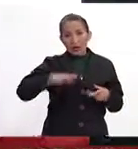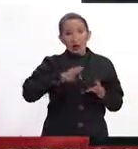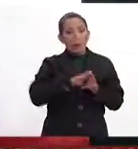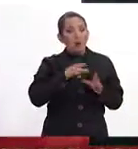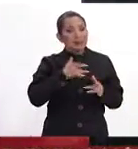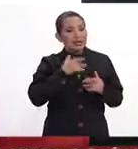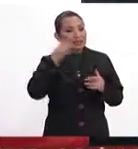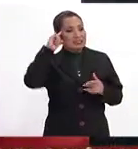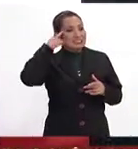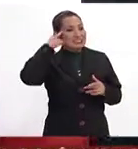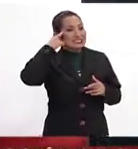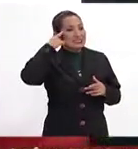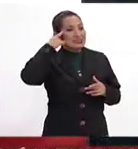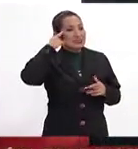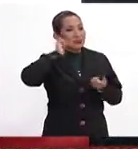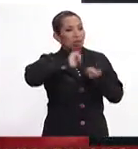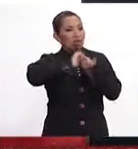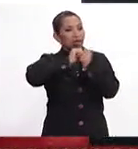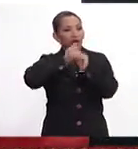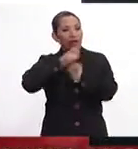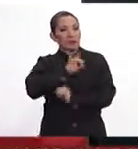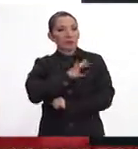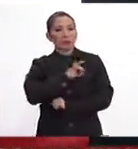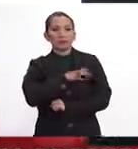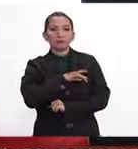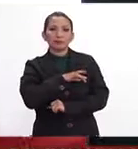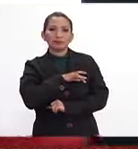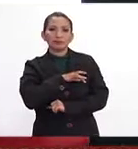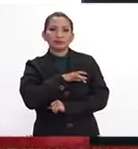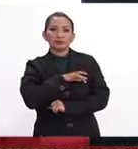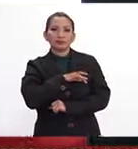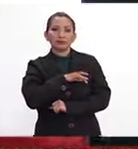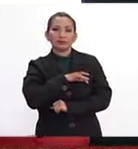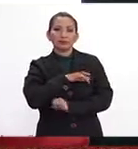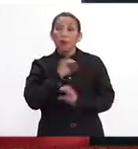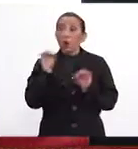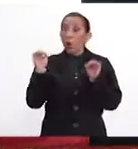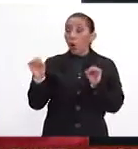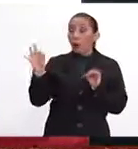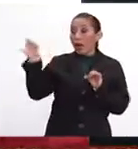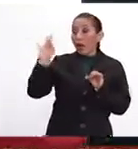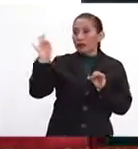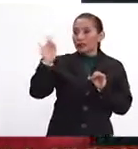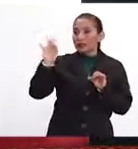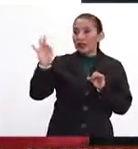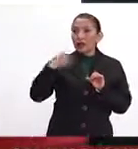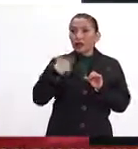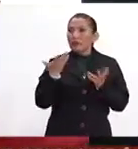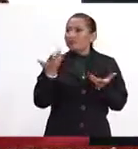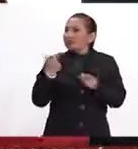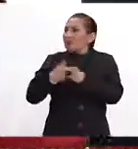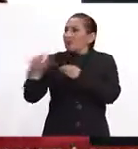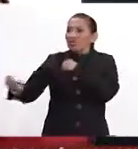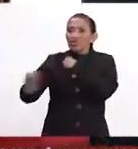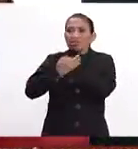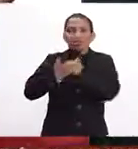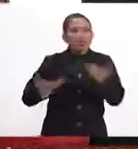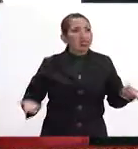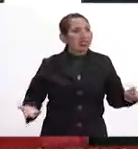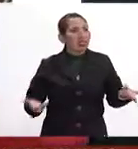tener enojo a tener temor. O de sentir que estás en un estado de indefensión, a lo mejor.